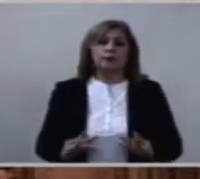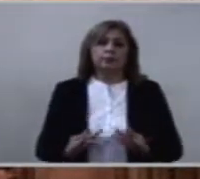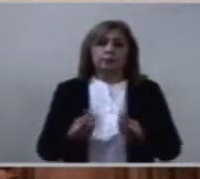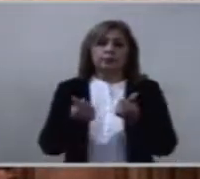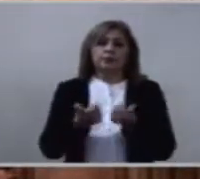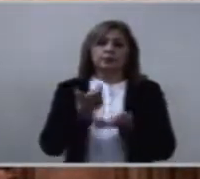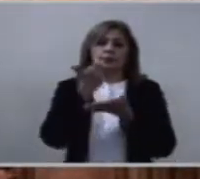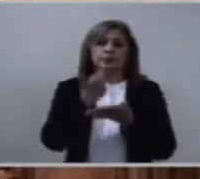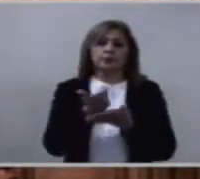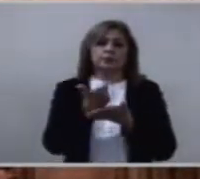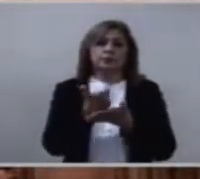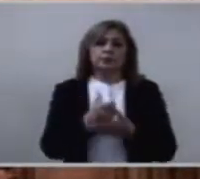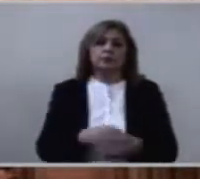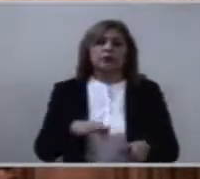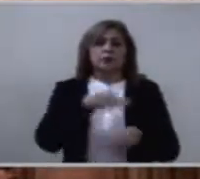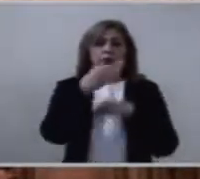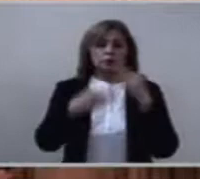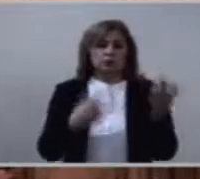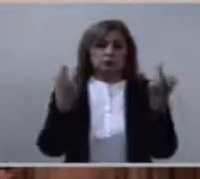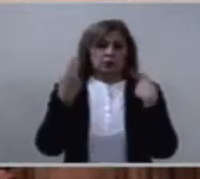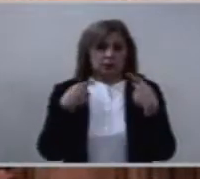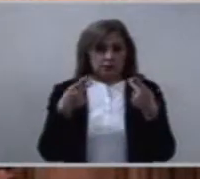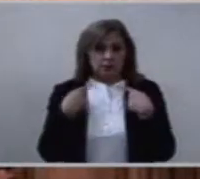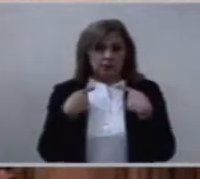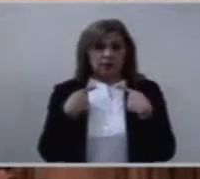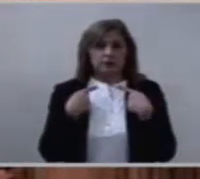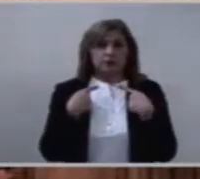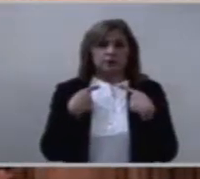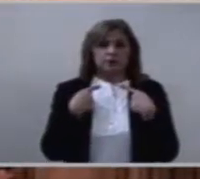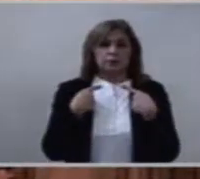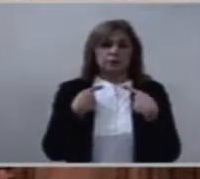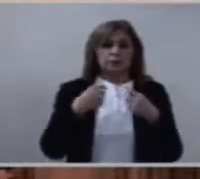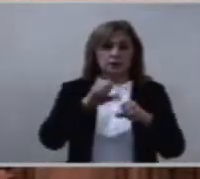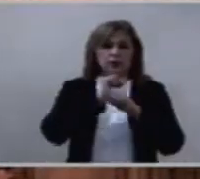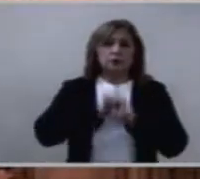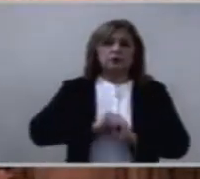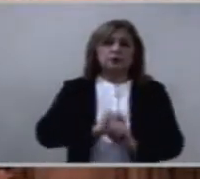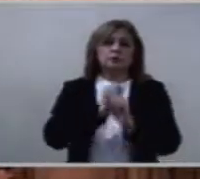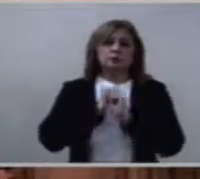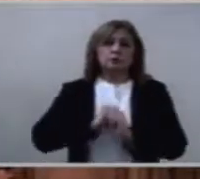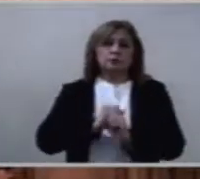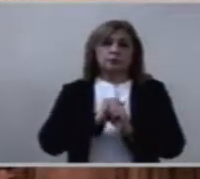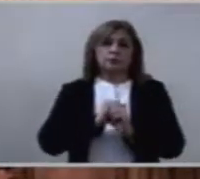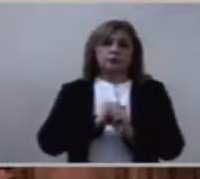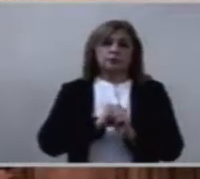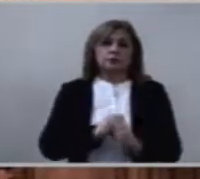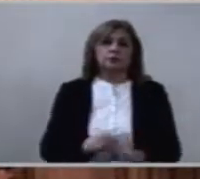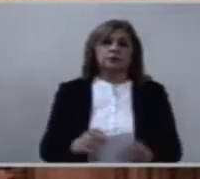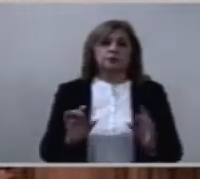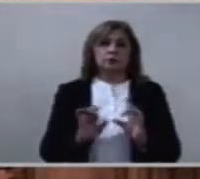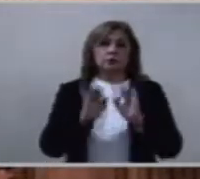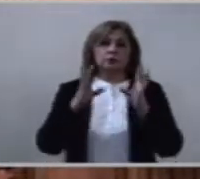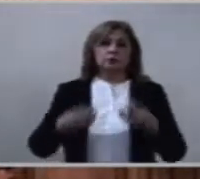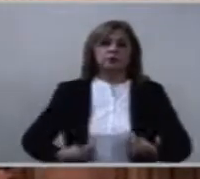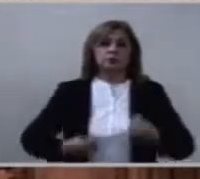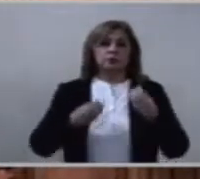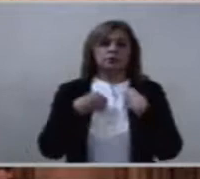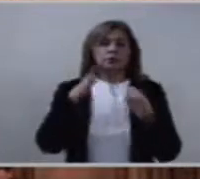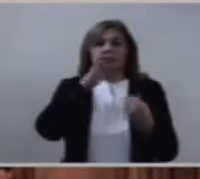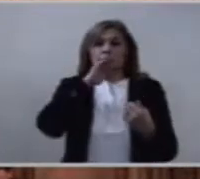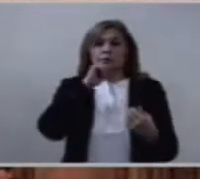A todos ellos y a los que sufren, en esta ocasión no podemos